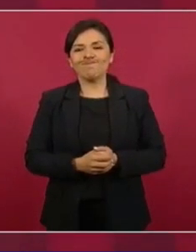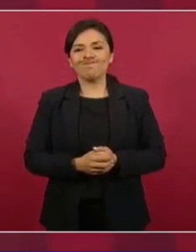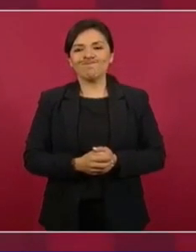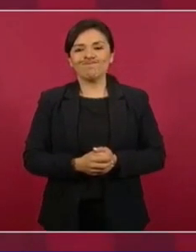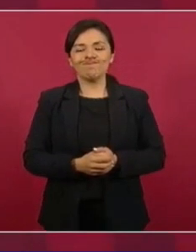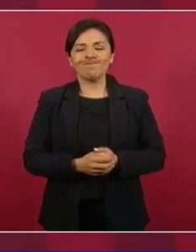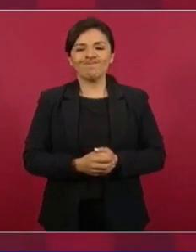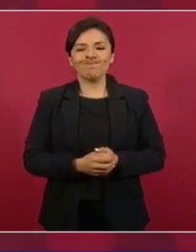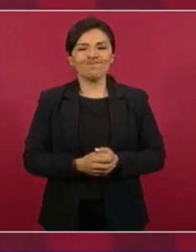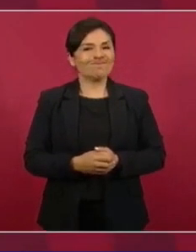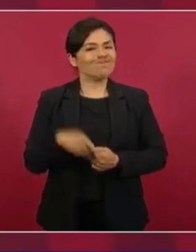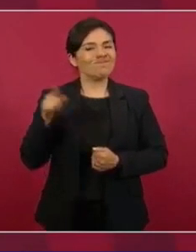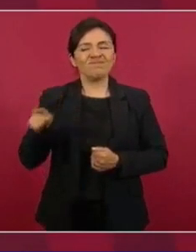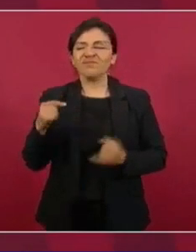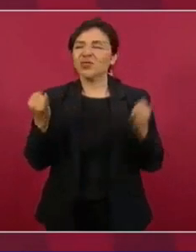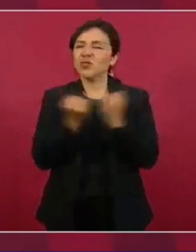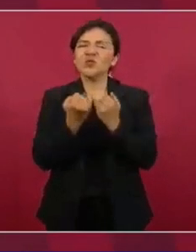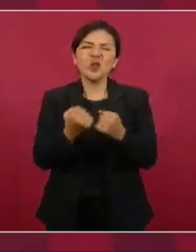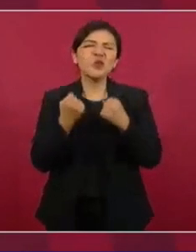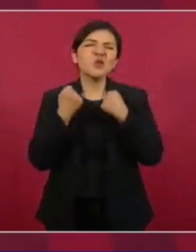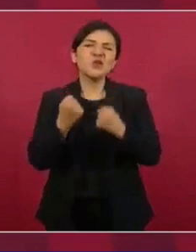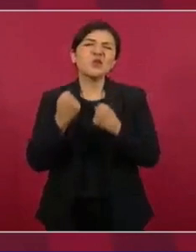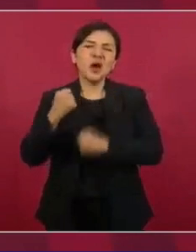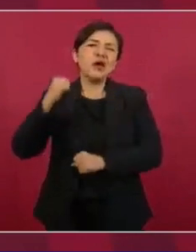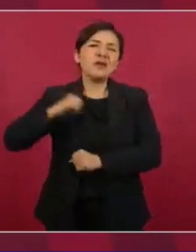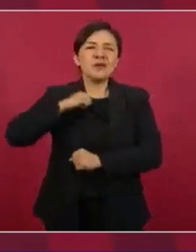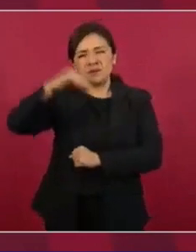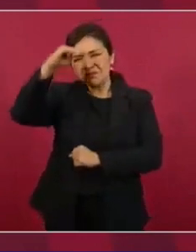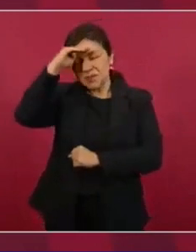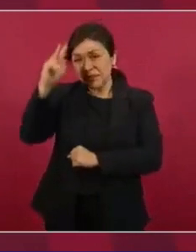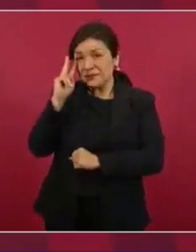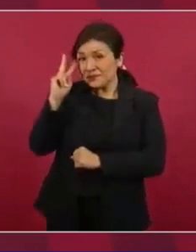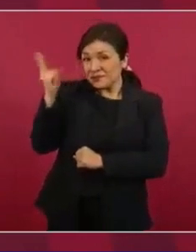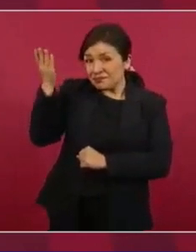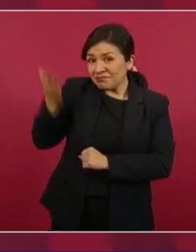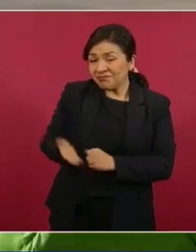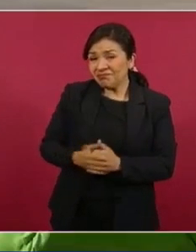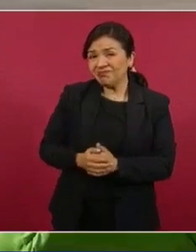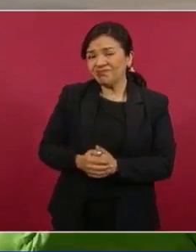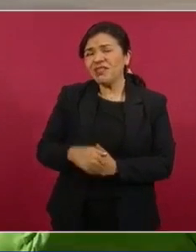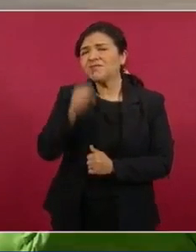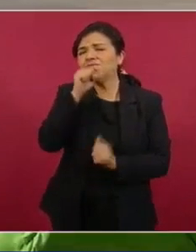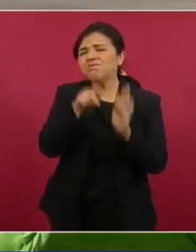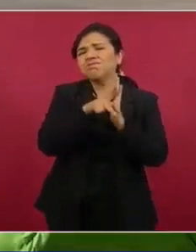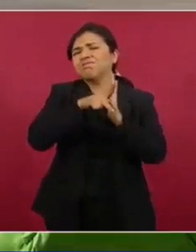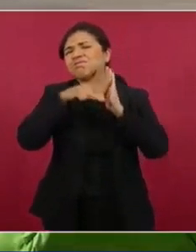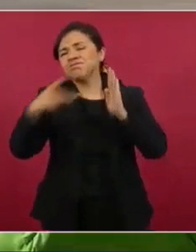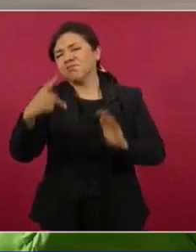muy conservador, es el boletín del conservadurismo.